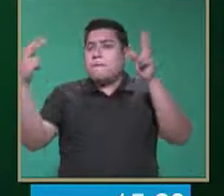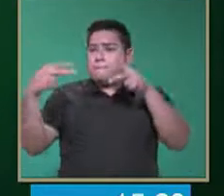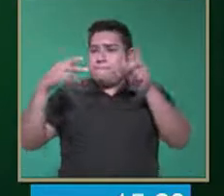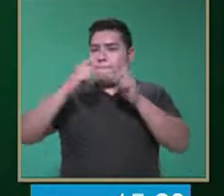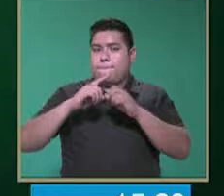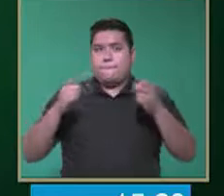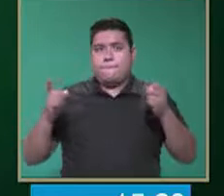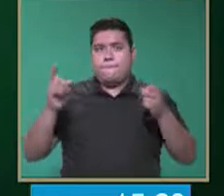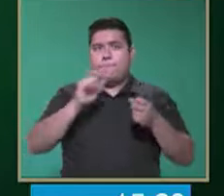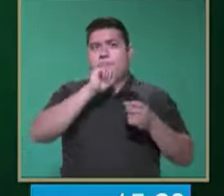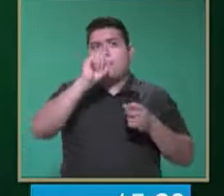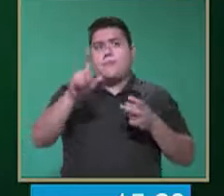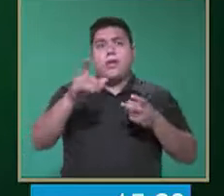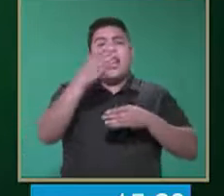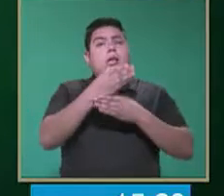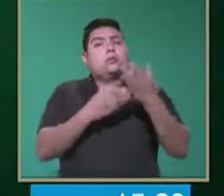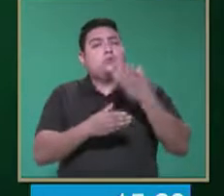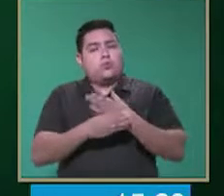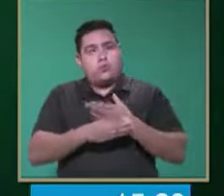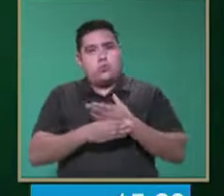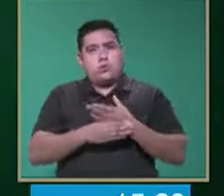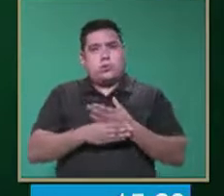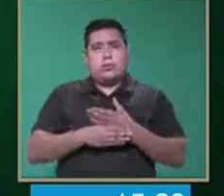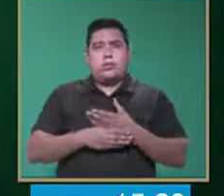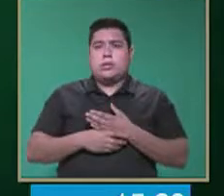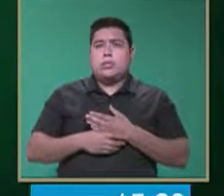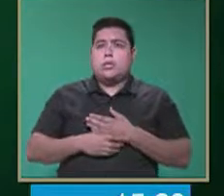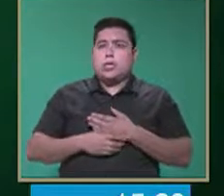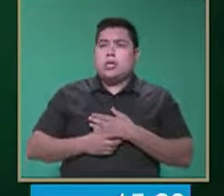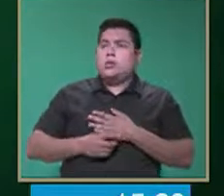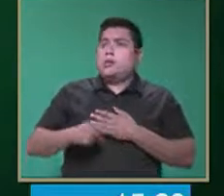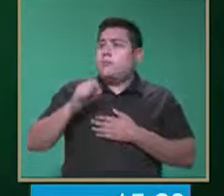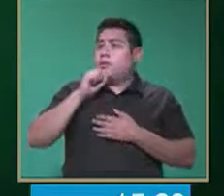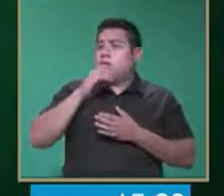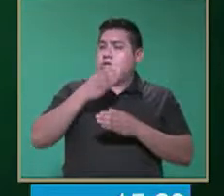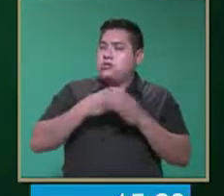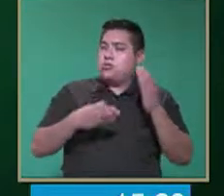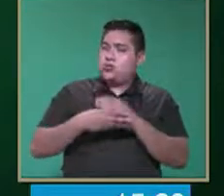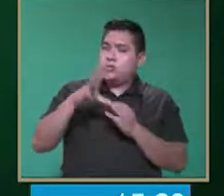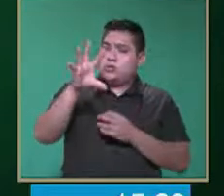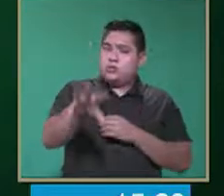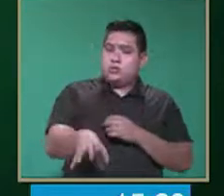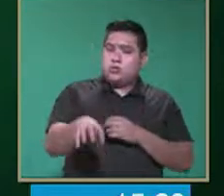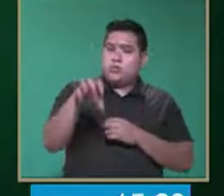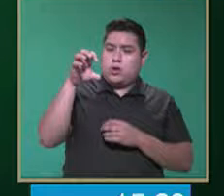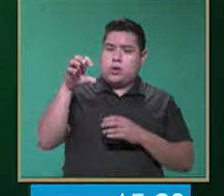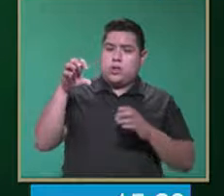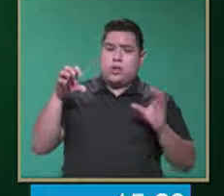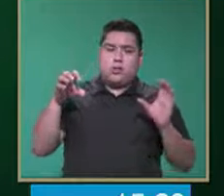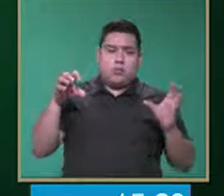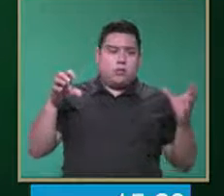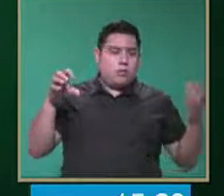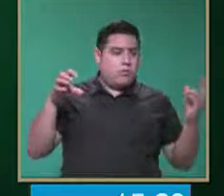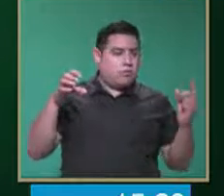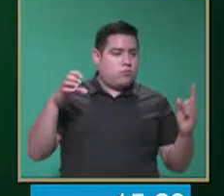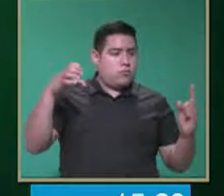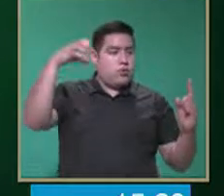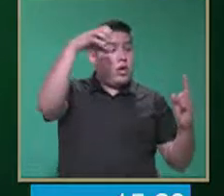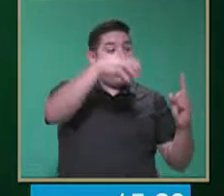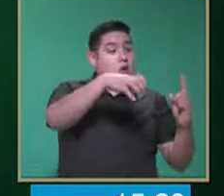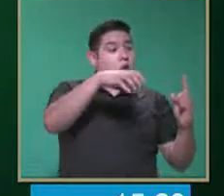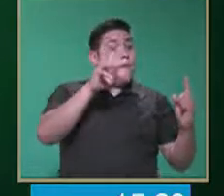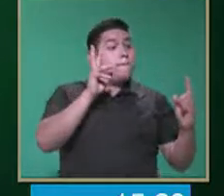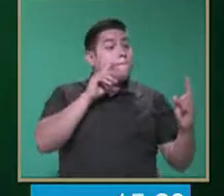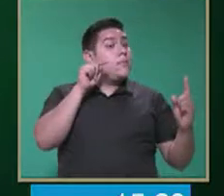En cuanto a los objetos, nosotros podemos tomar el objeto y ponerlo enfrente de él y decirle, mira,